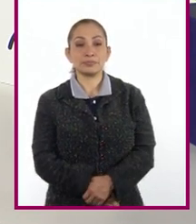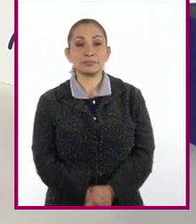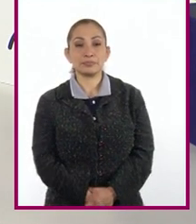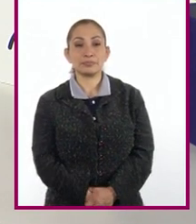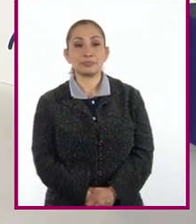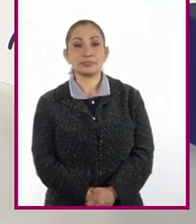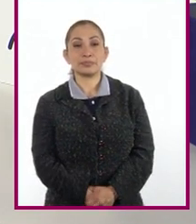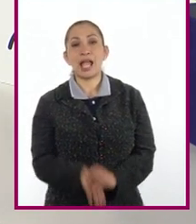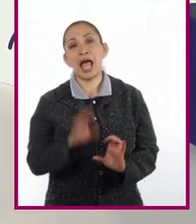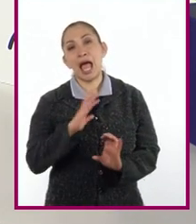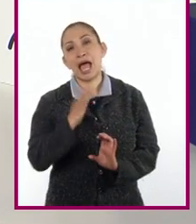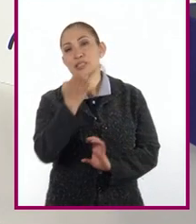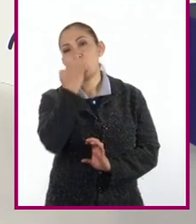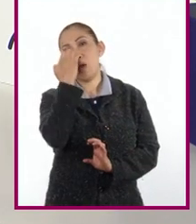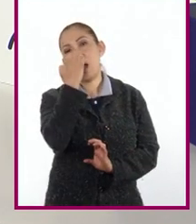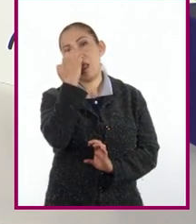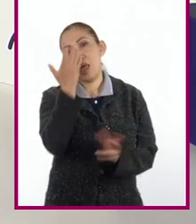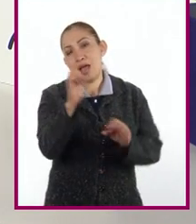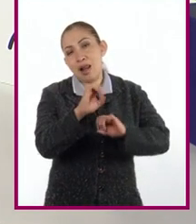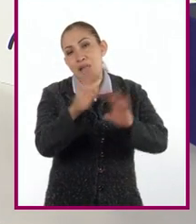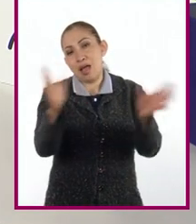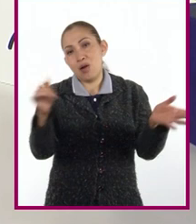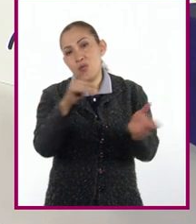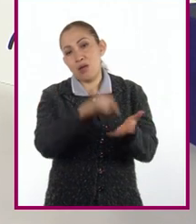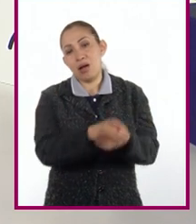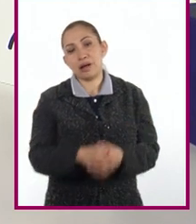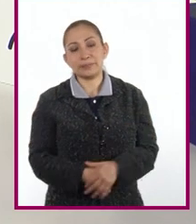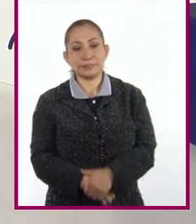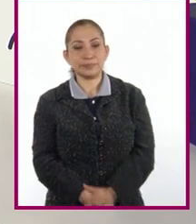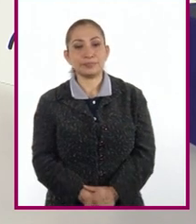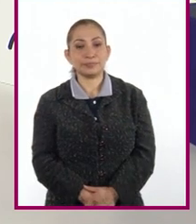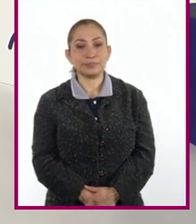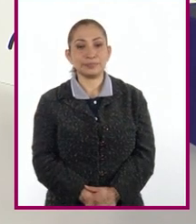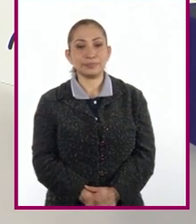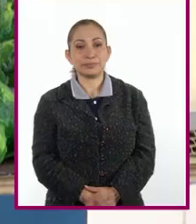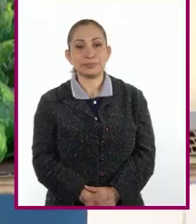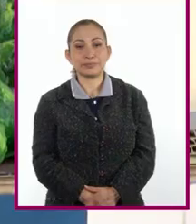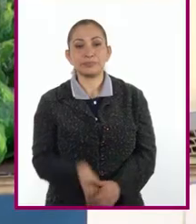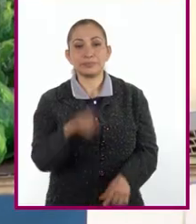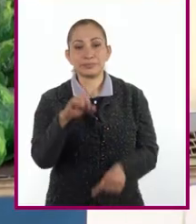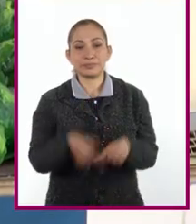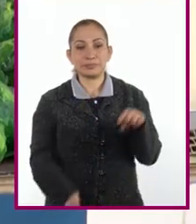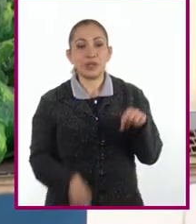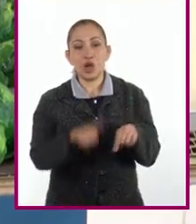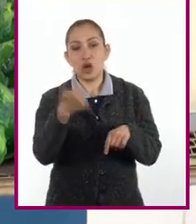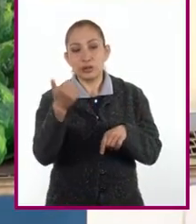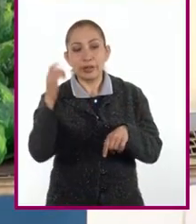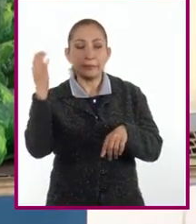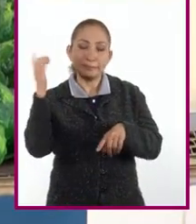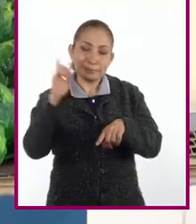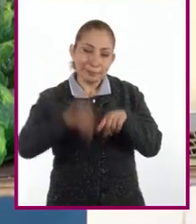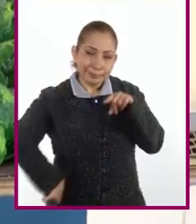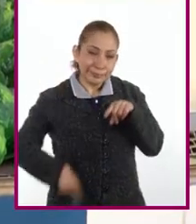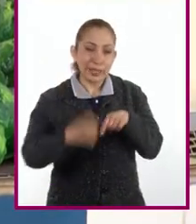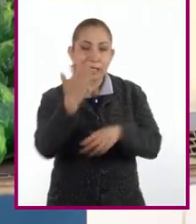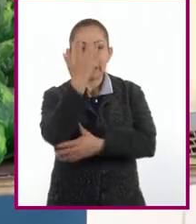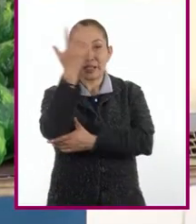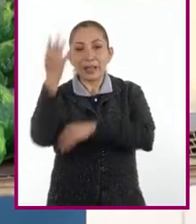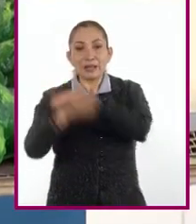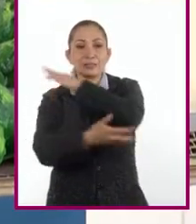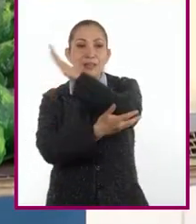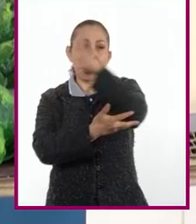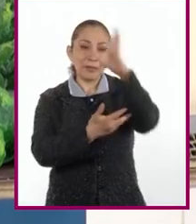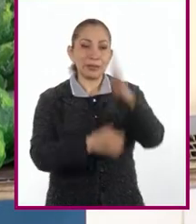...hay que poner una escuela. Claro. Y para lo cual, vamos a retirar otro poco de selva.